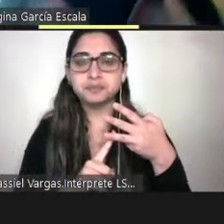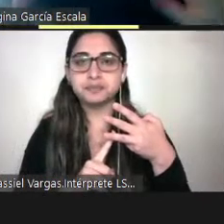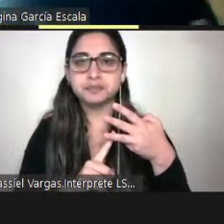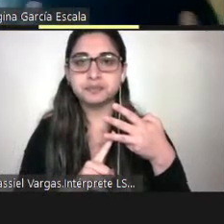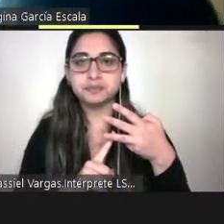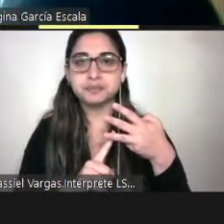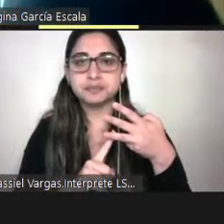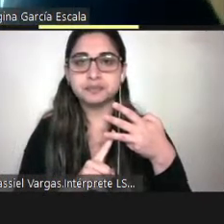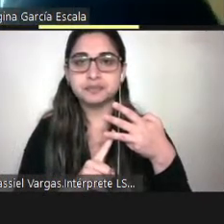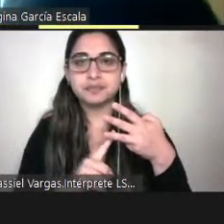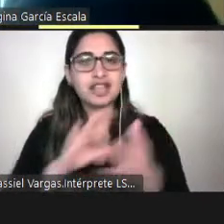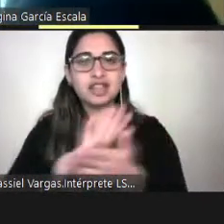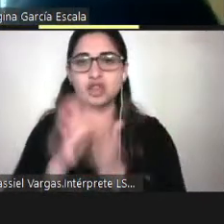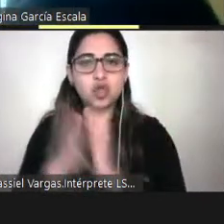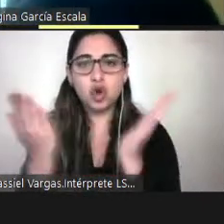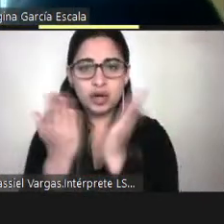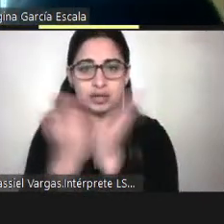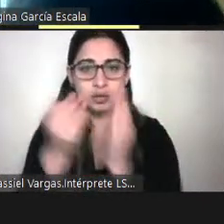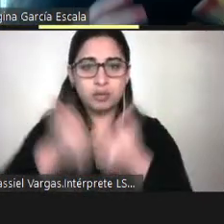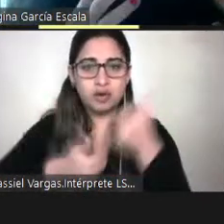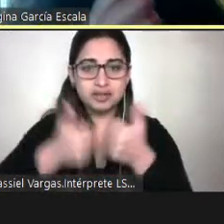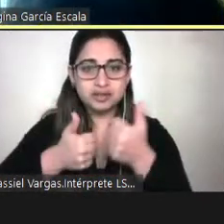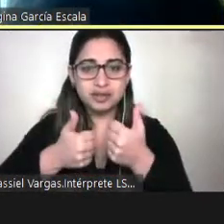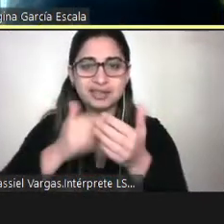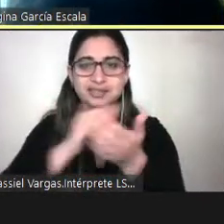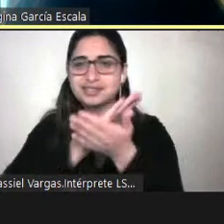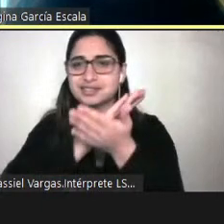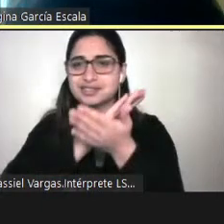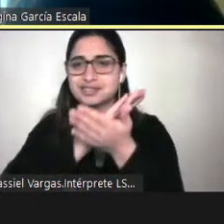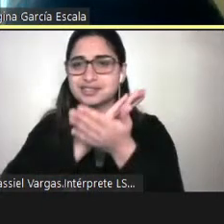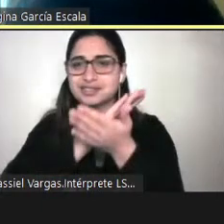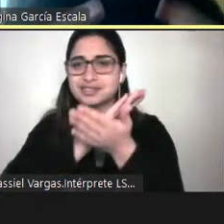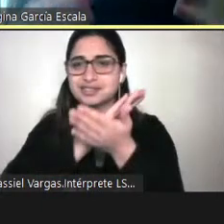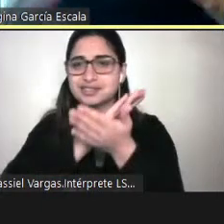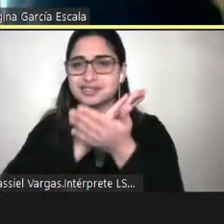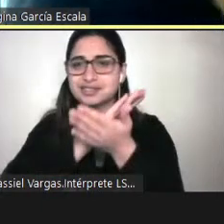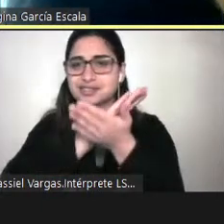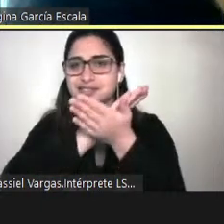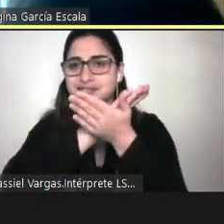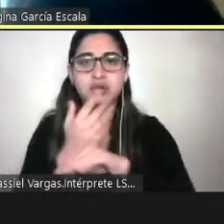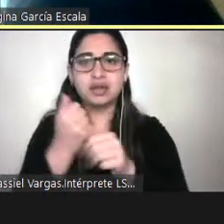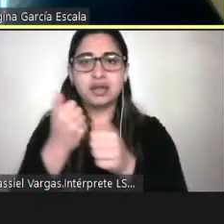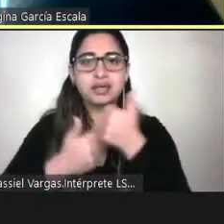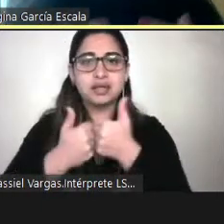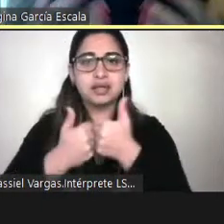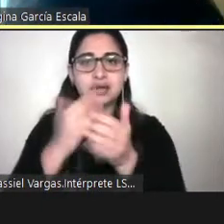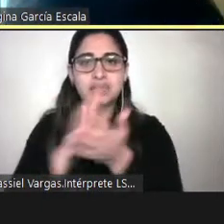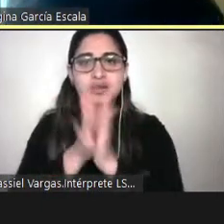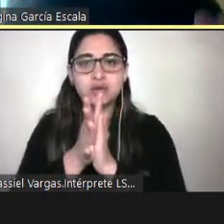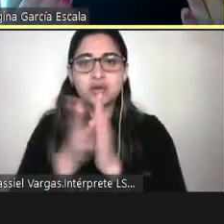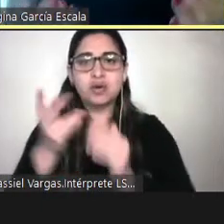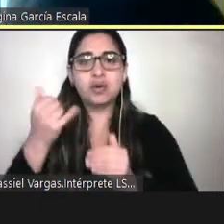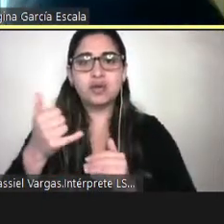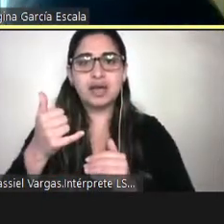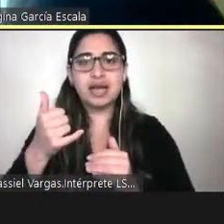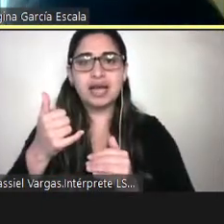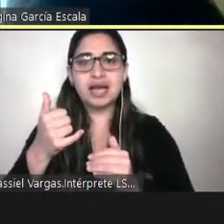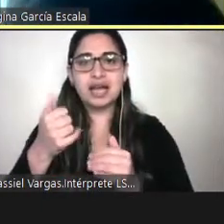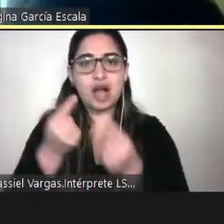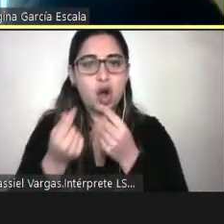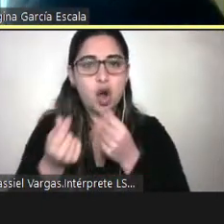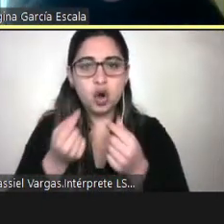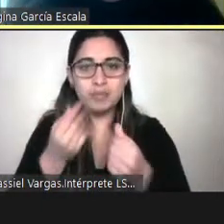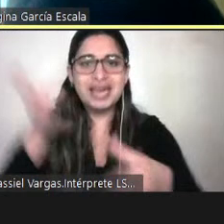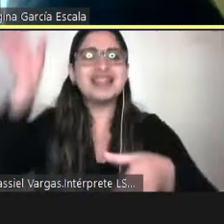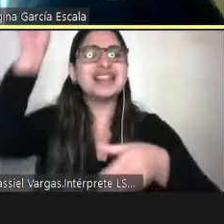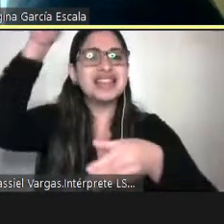las carreras, en todas las carreras de educación, en todas las carreras de medicina, en todas las carreras de economía, debe incorporar la